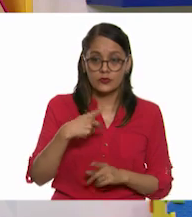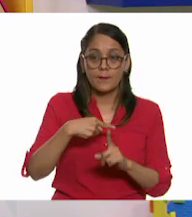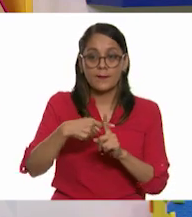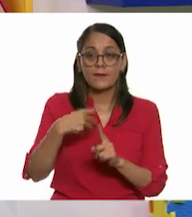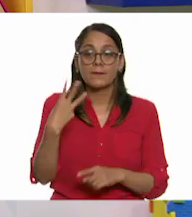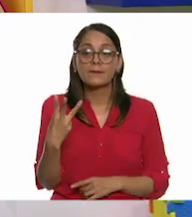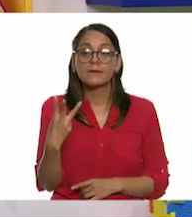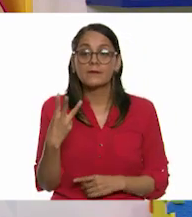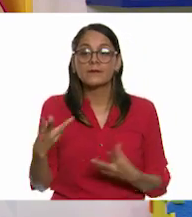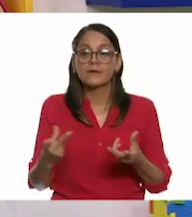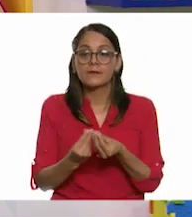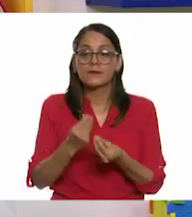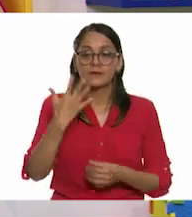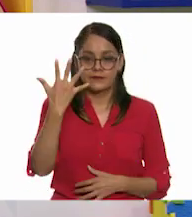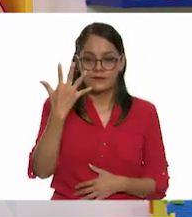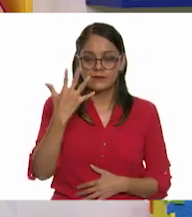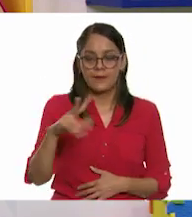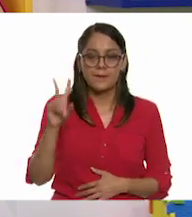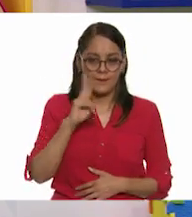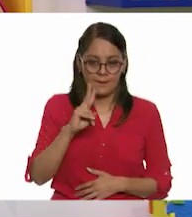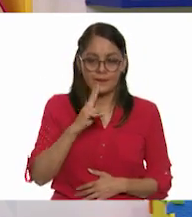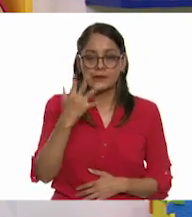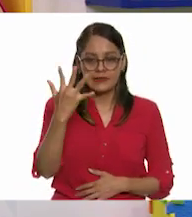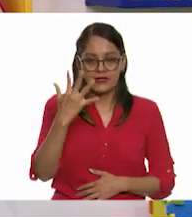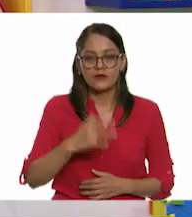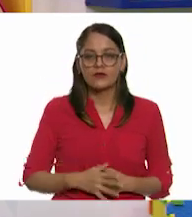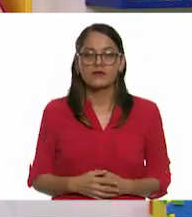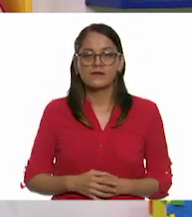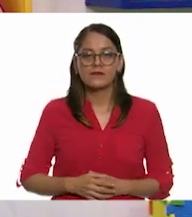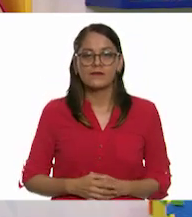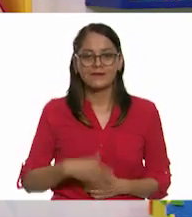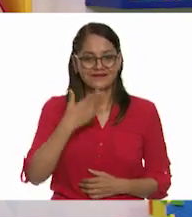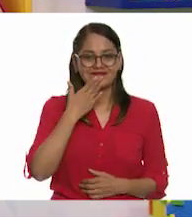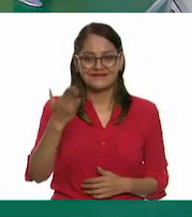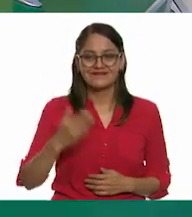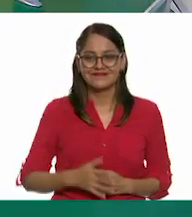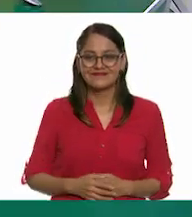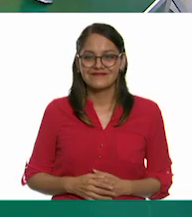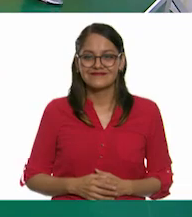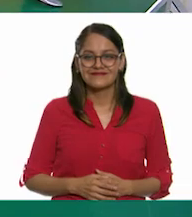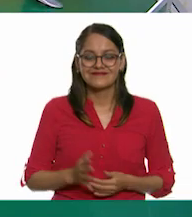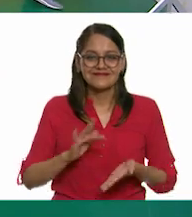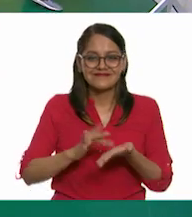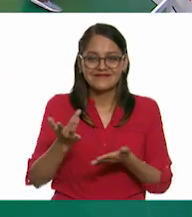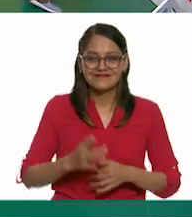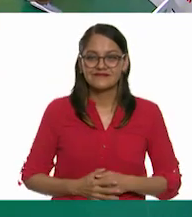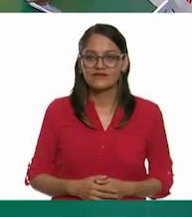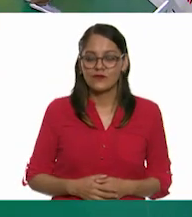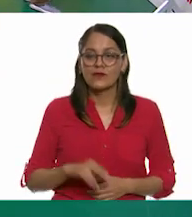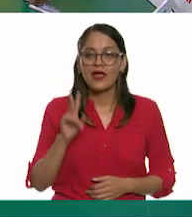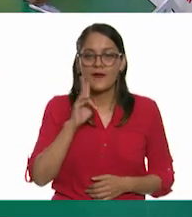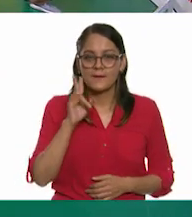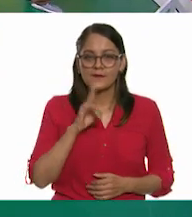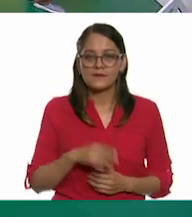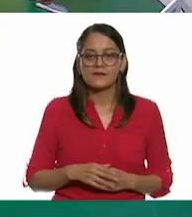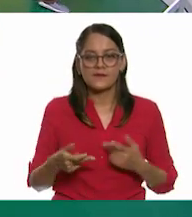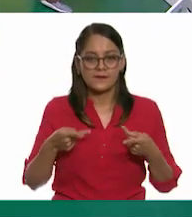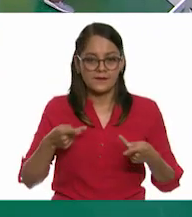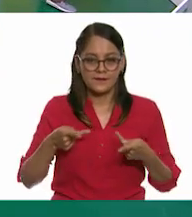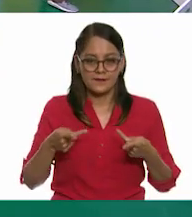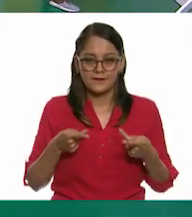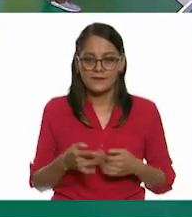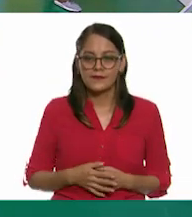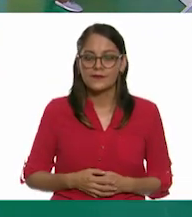tres. Cinco. Cinco. Vamos a tener cinco segmentos. Está bien. Muy bien. Gracias. Yo tengo aquí entonces ya preparado